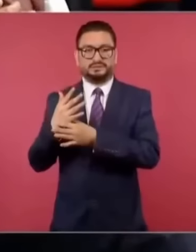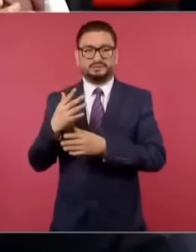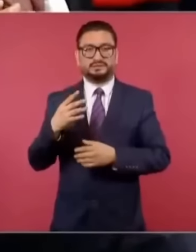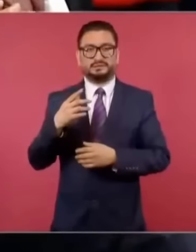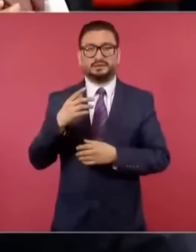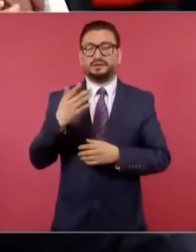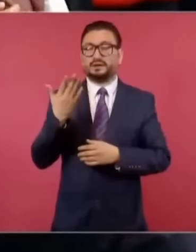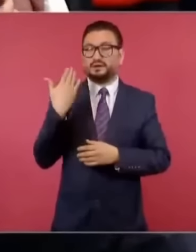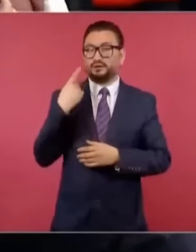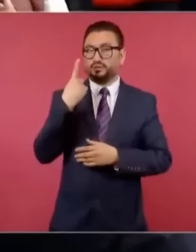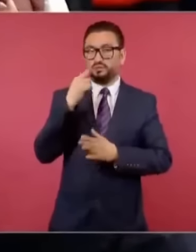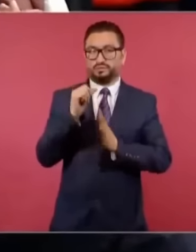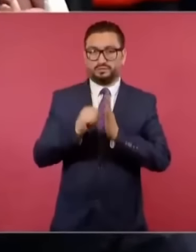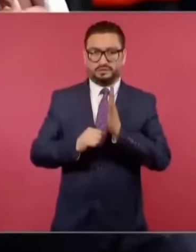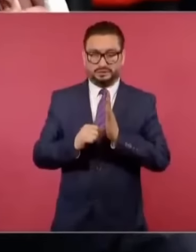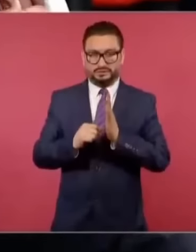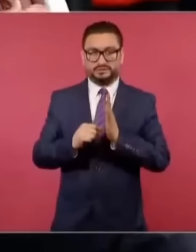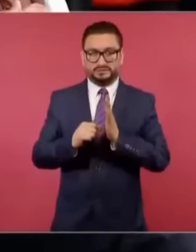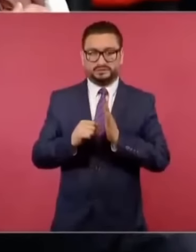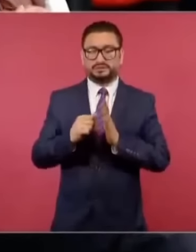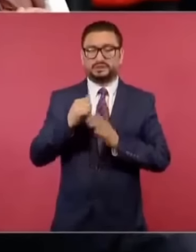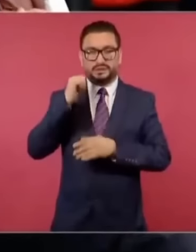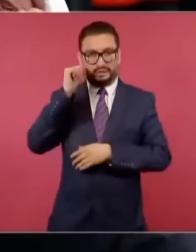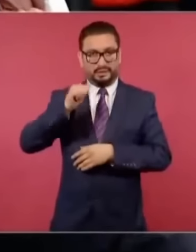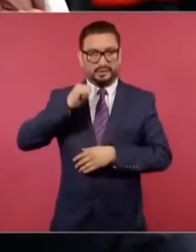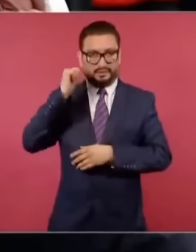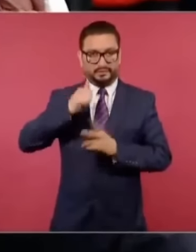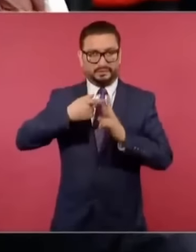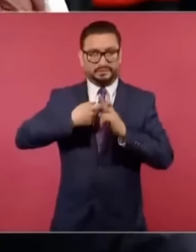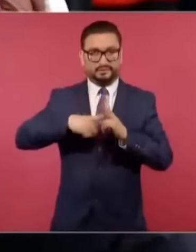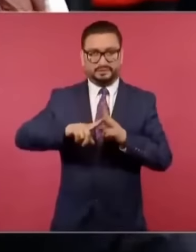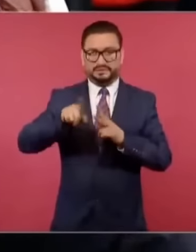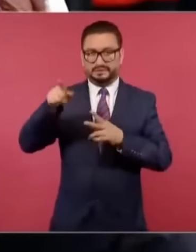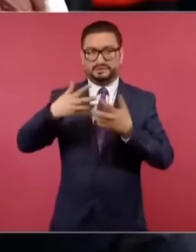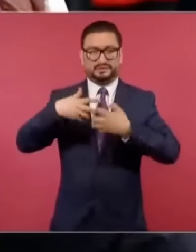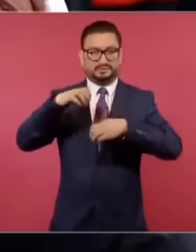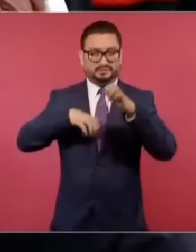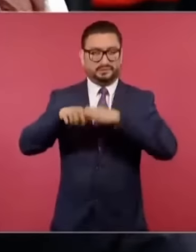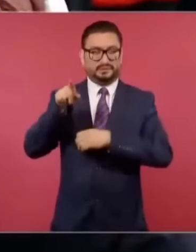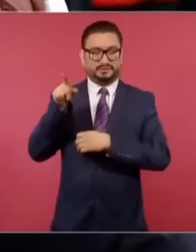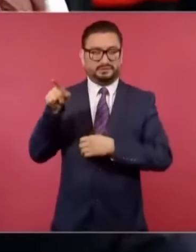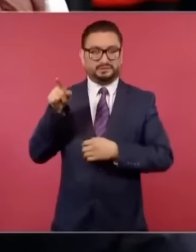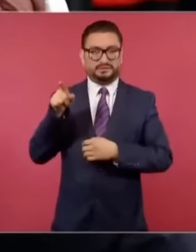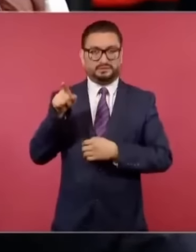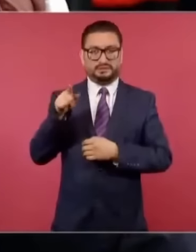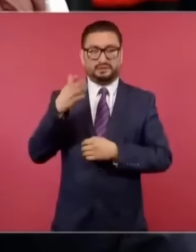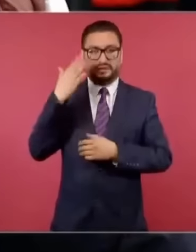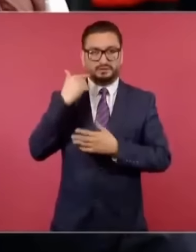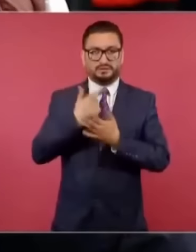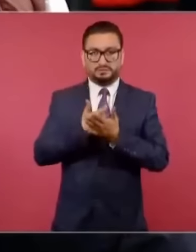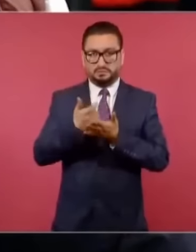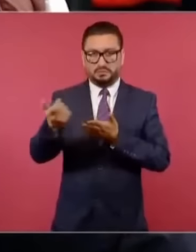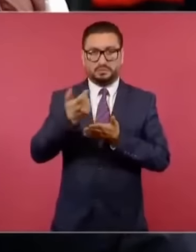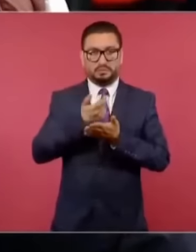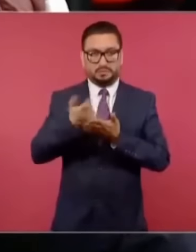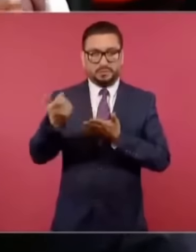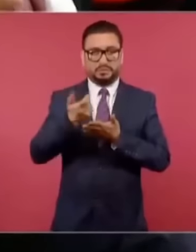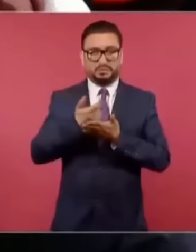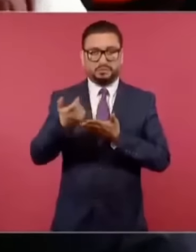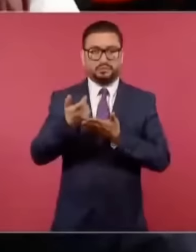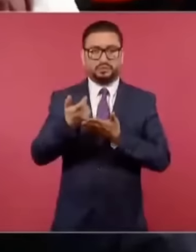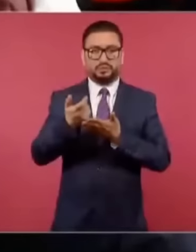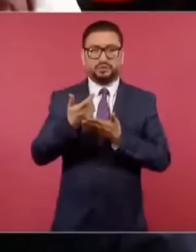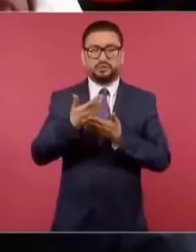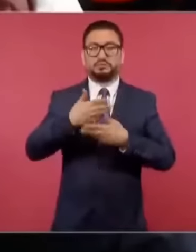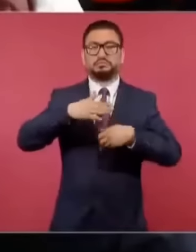partir del mes pasado, el mes de abril, la empresa que les pagaba su sueldo los